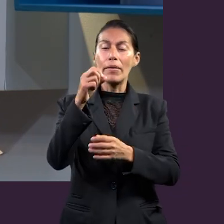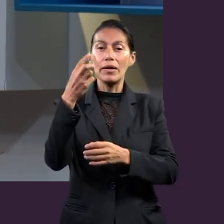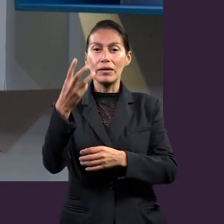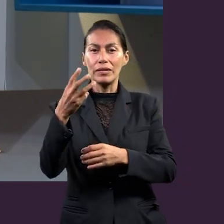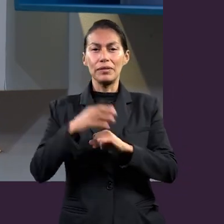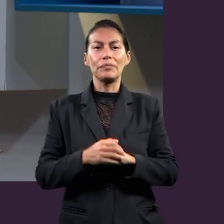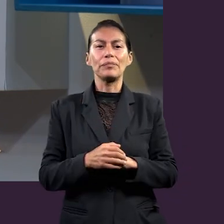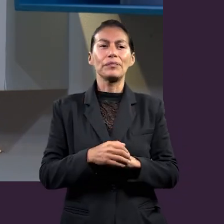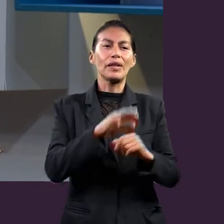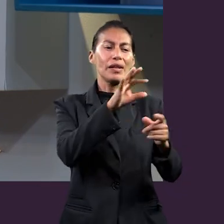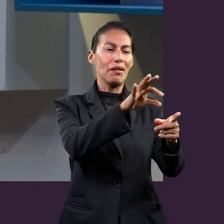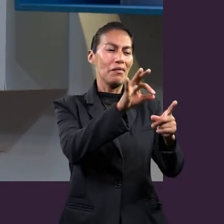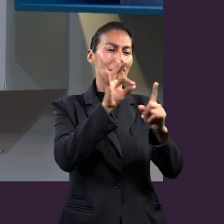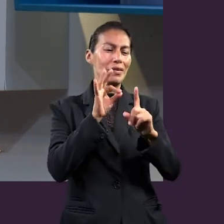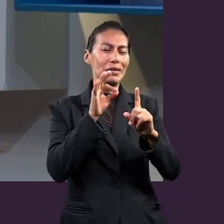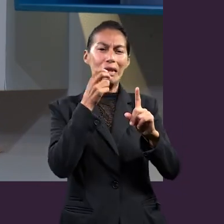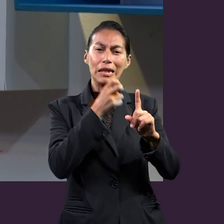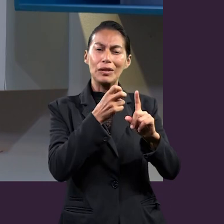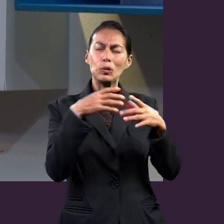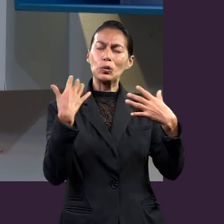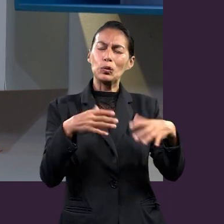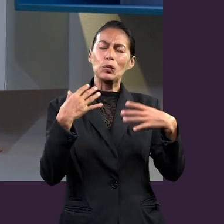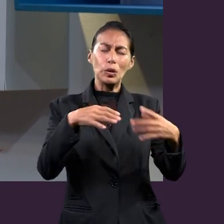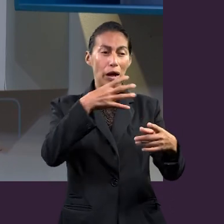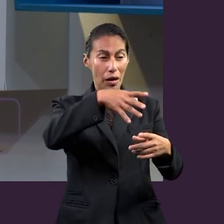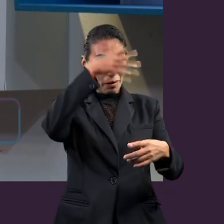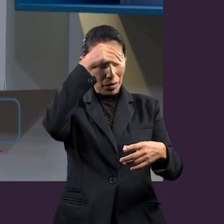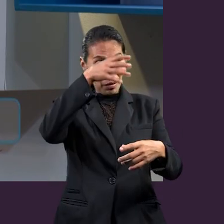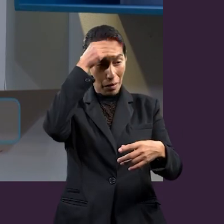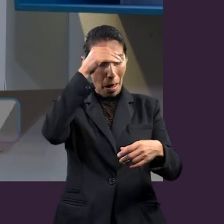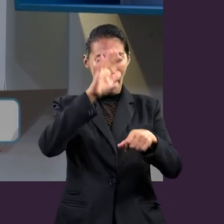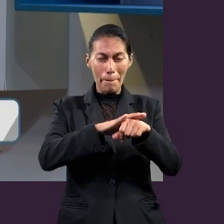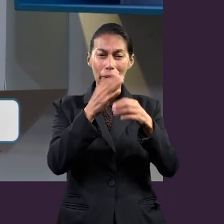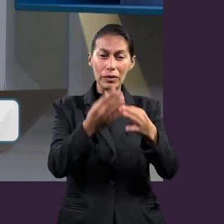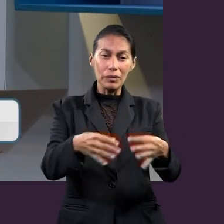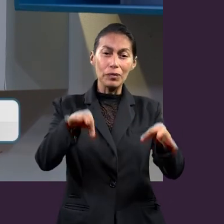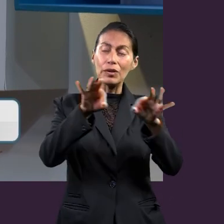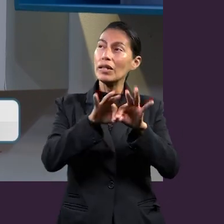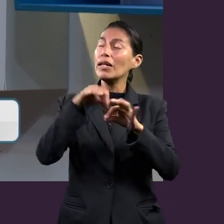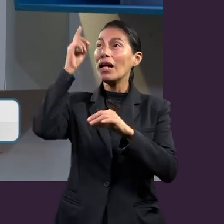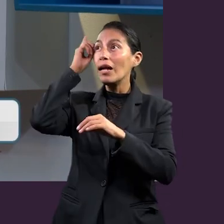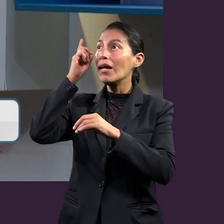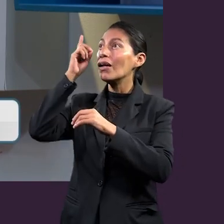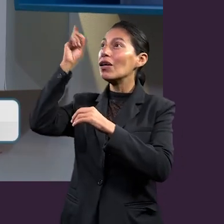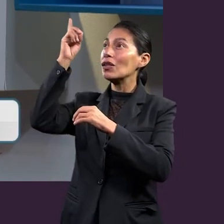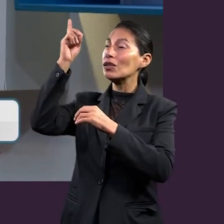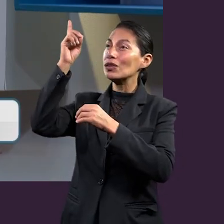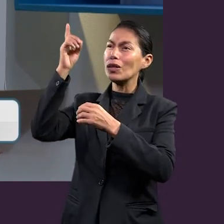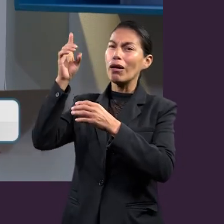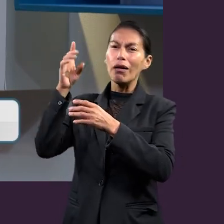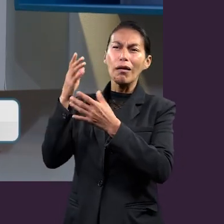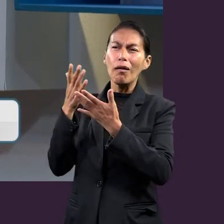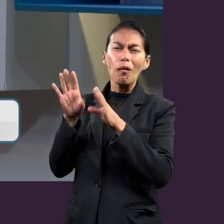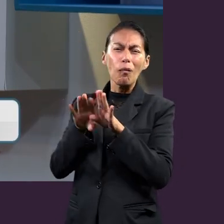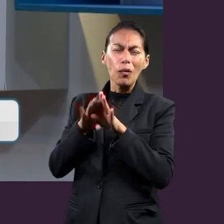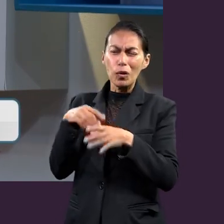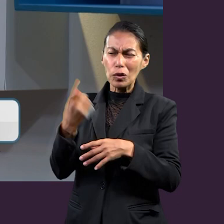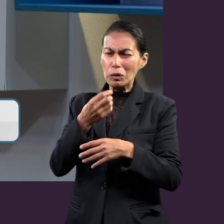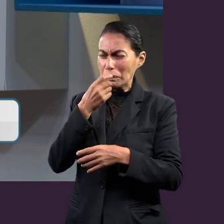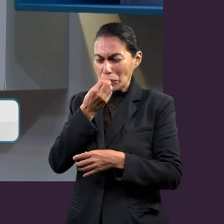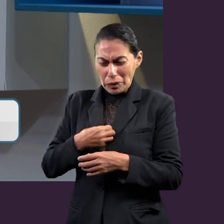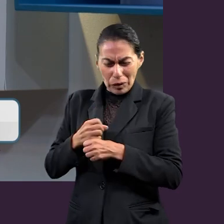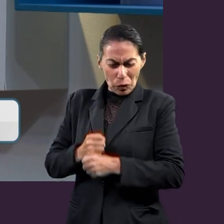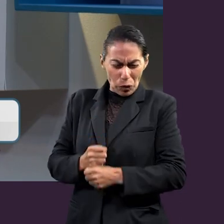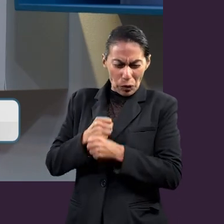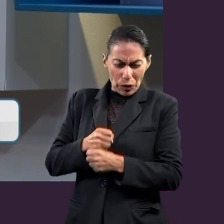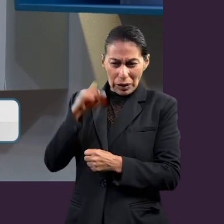nos dejan tantas enseñanzas, especialmente cómo seguir a Jesús en tiempos difíciles. Esta